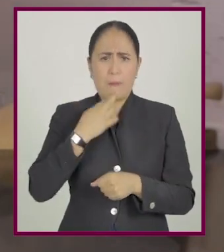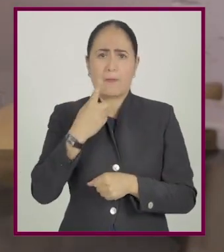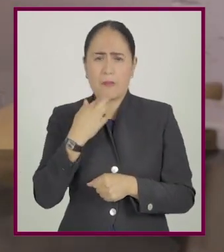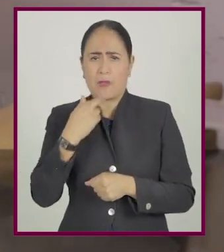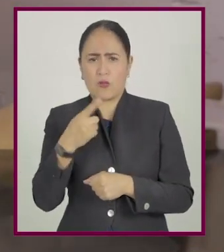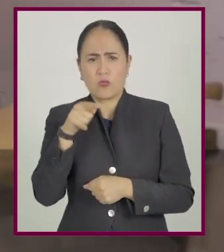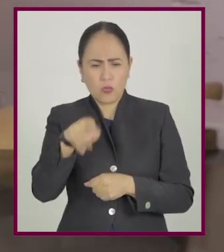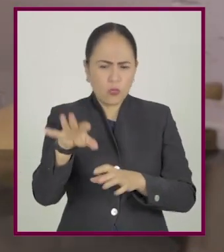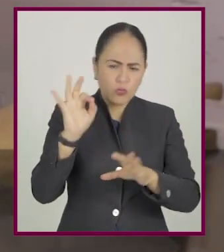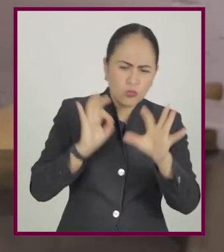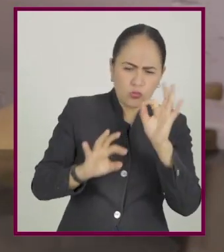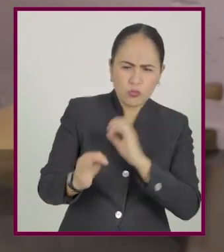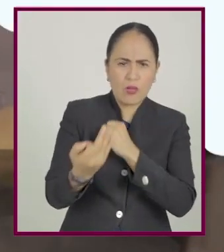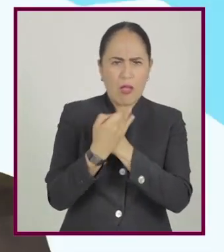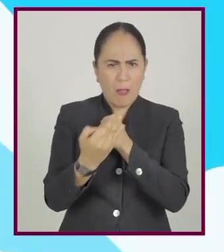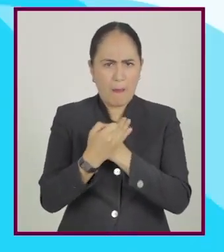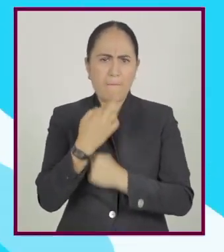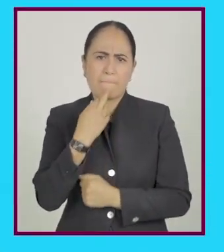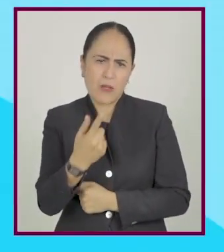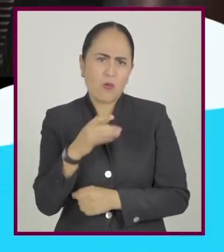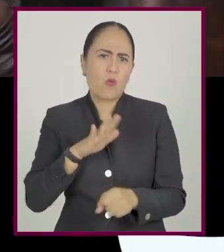la que mejor se adapte a ti.